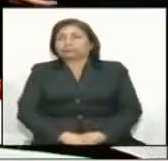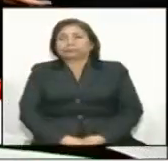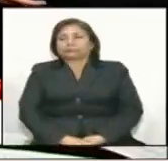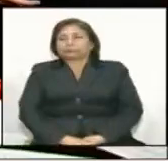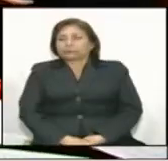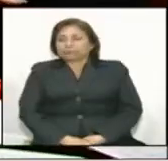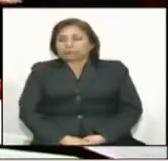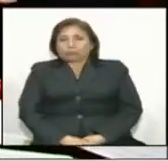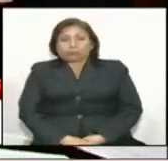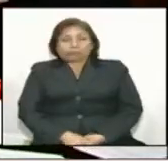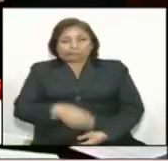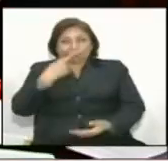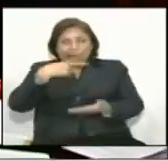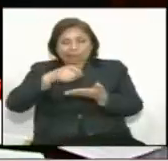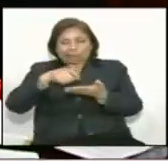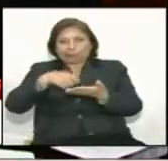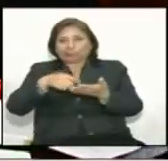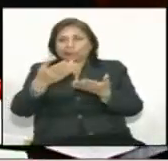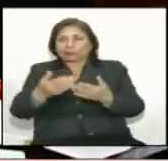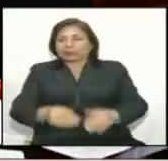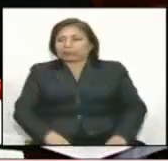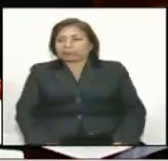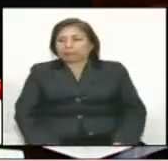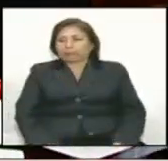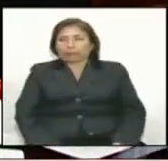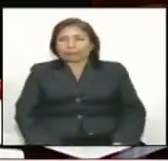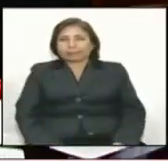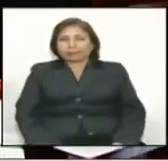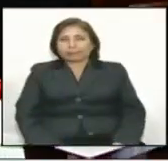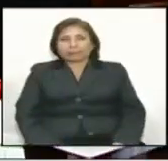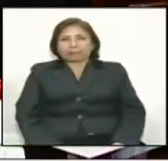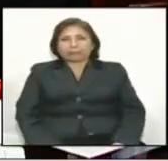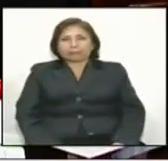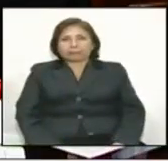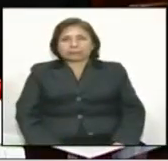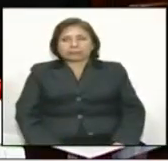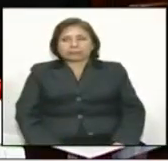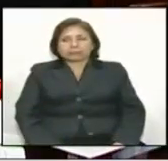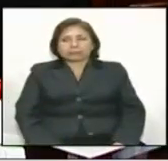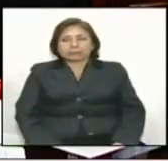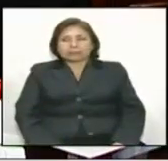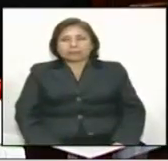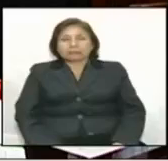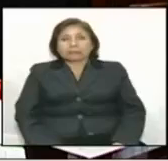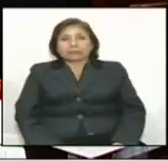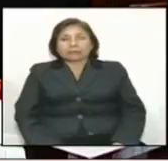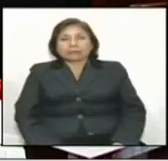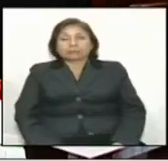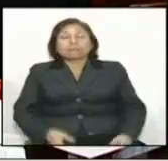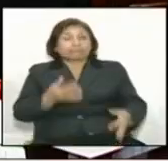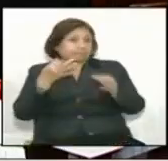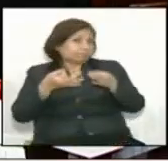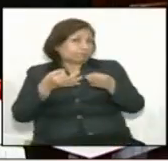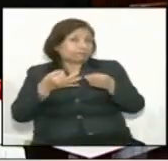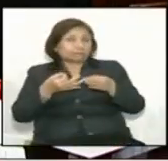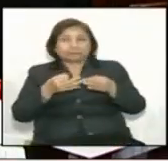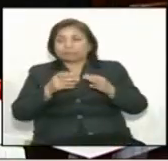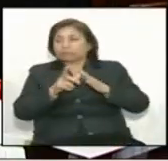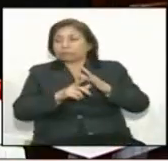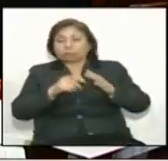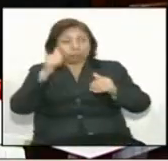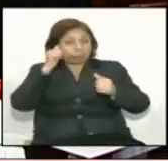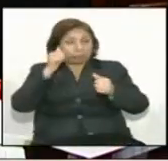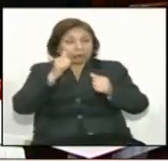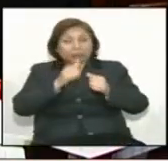las dos listas y, bueno, habrá que esperar cuál de las dos llega a los 66 votos. Se le pregunta